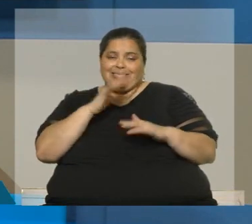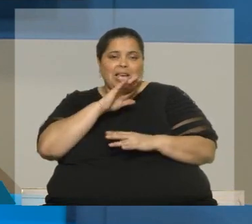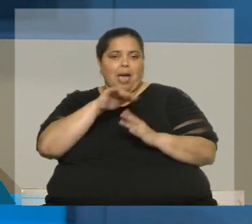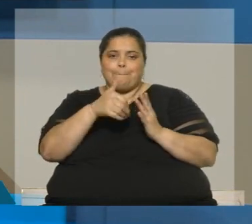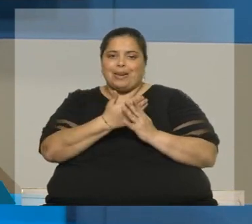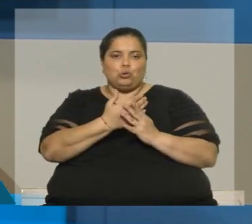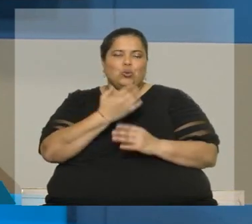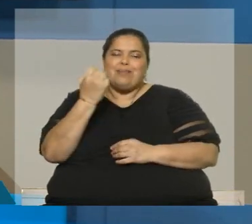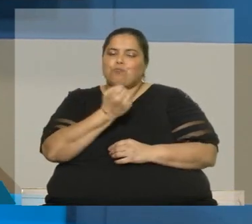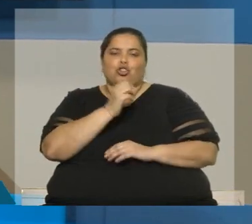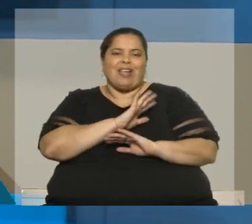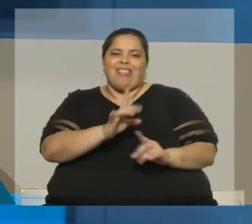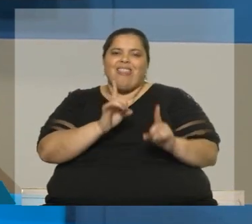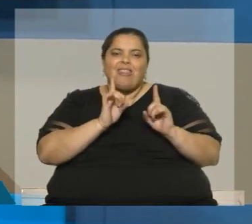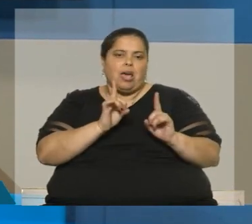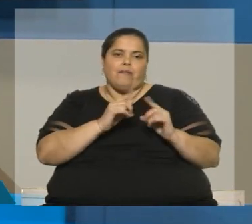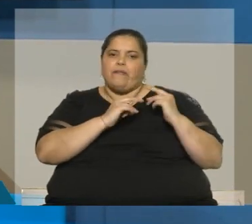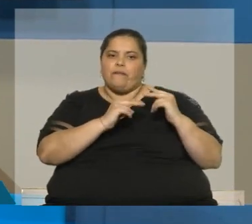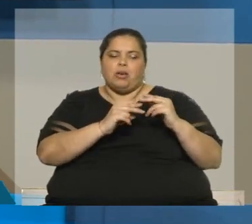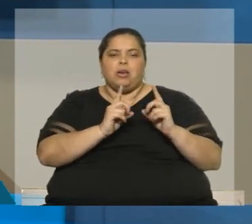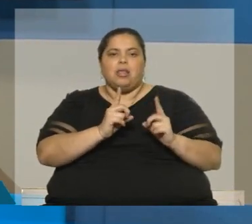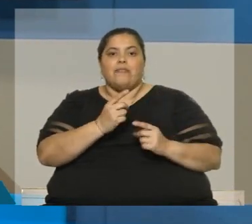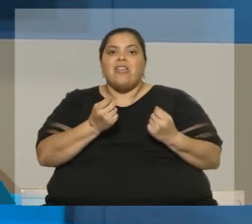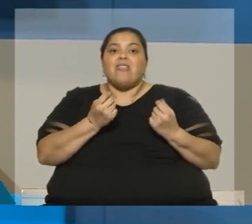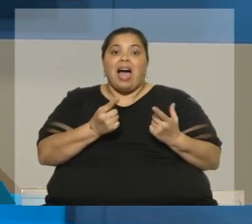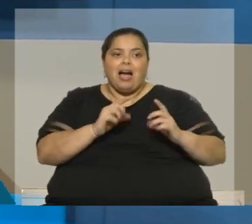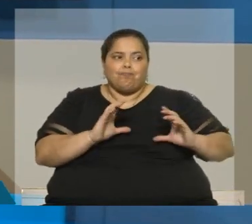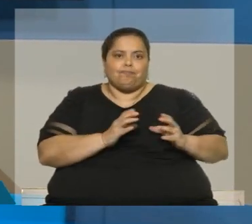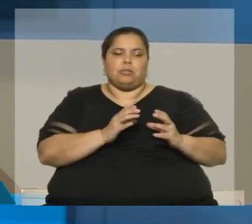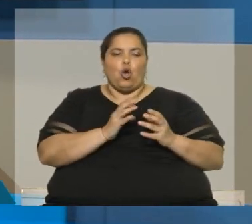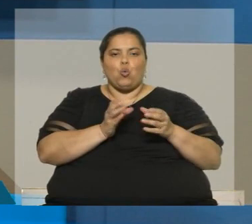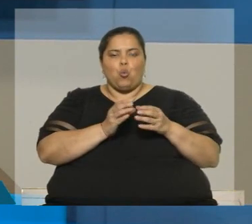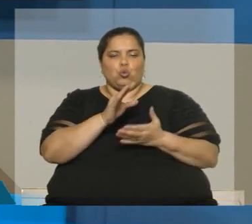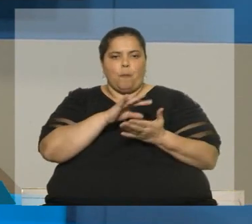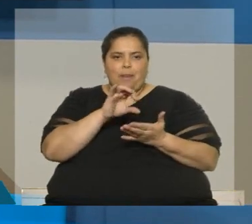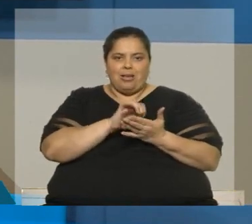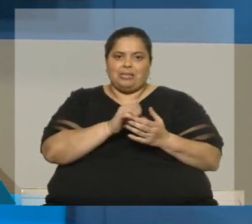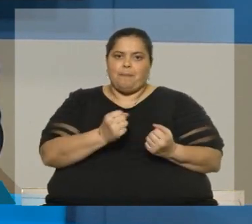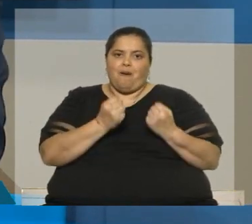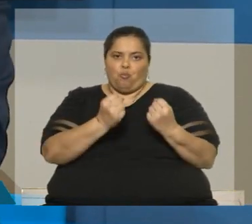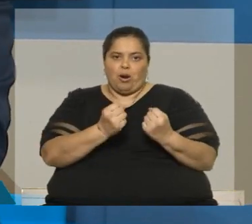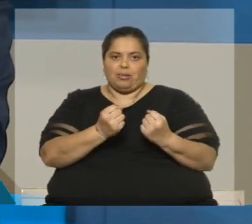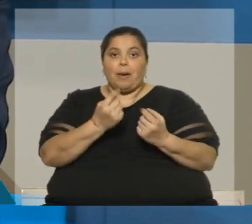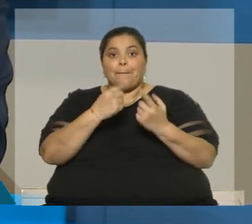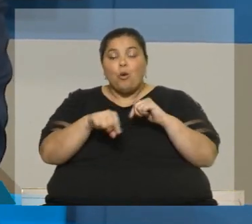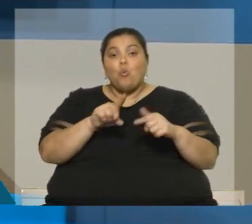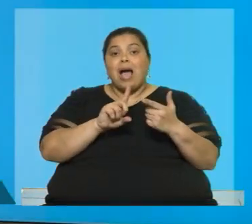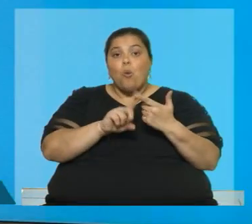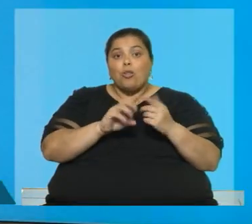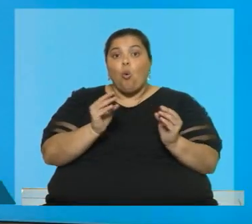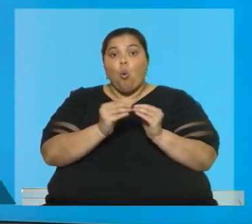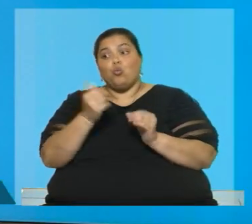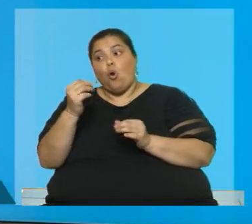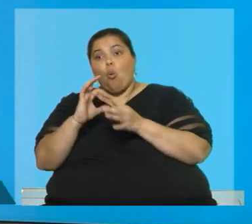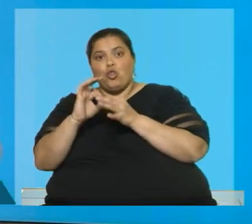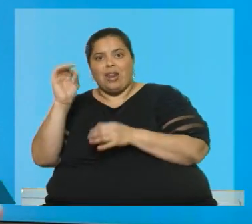que agrega valor al conjunto de los países, un acuerdo como el del acuerdo Unión Europea-Mercosur le va a dotar de sentido. Lo que pasa es que Argentina,